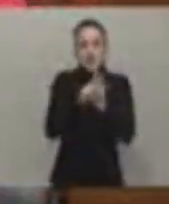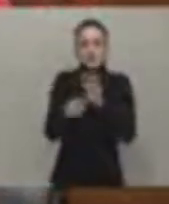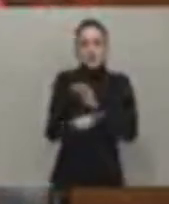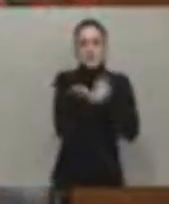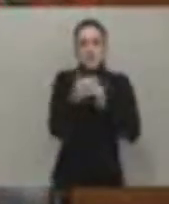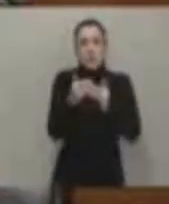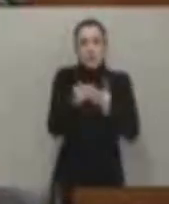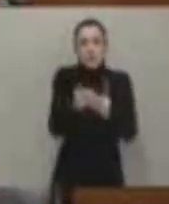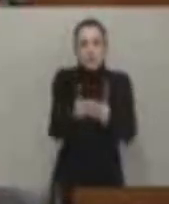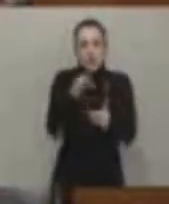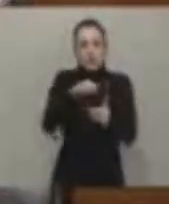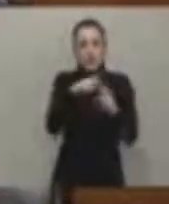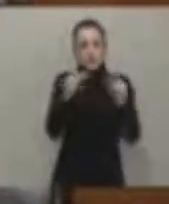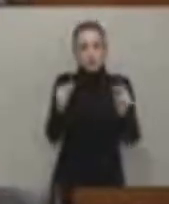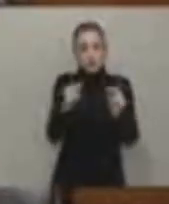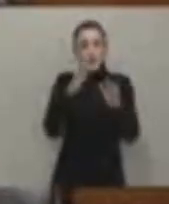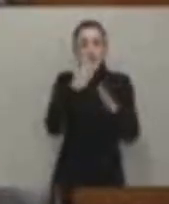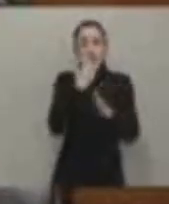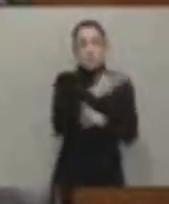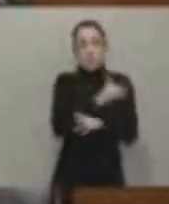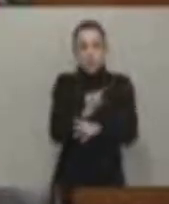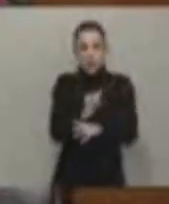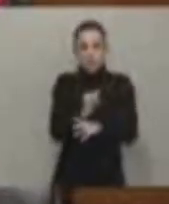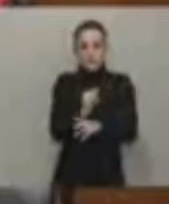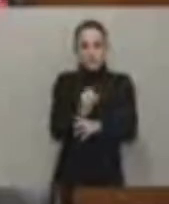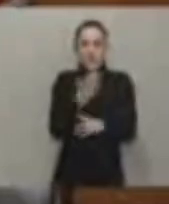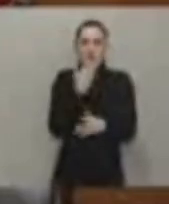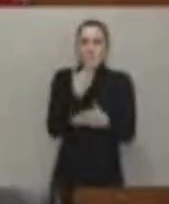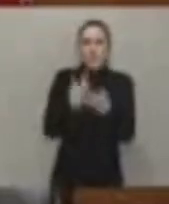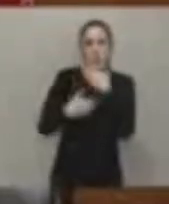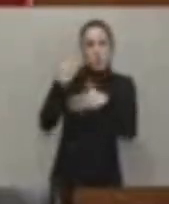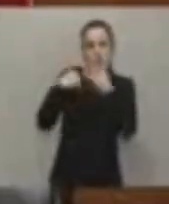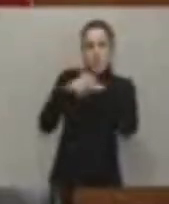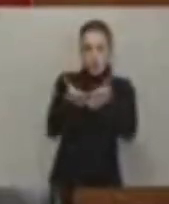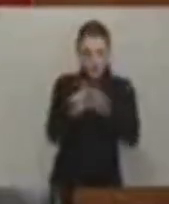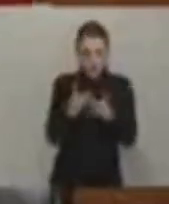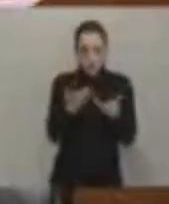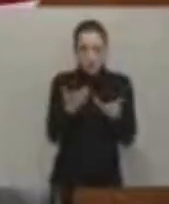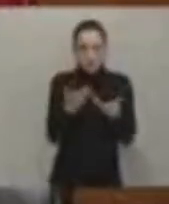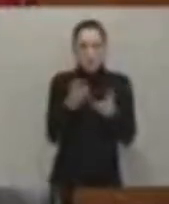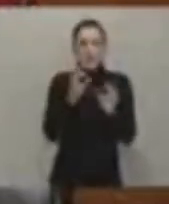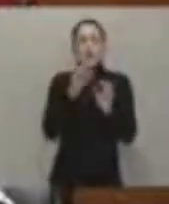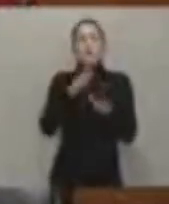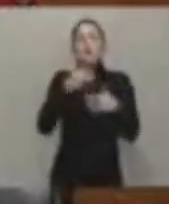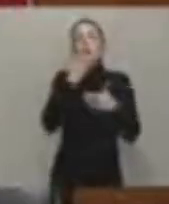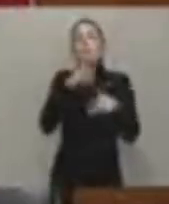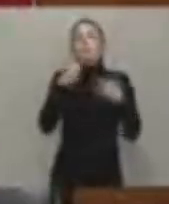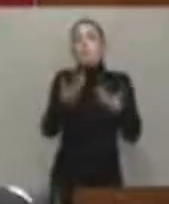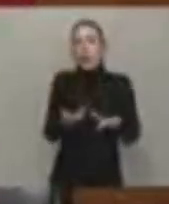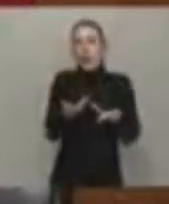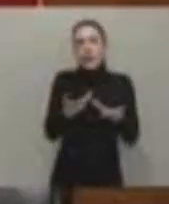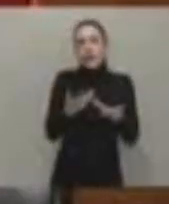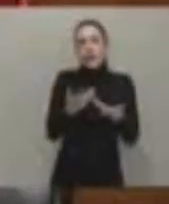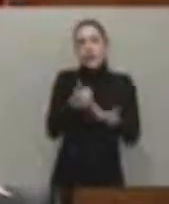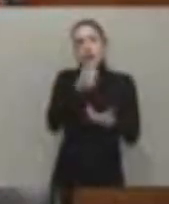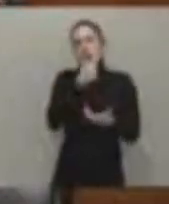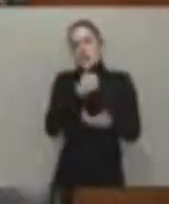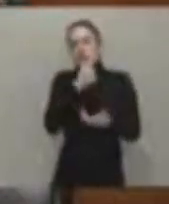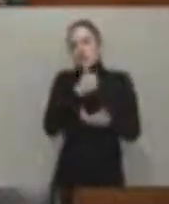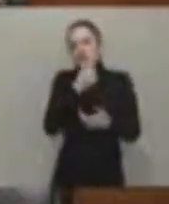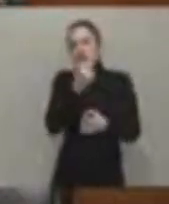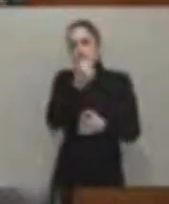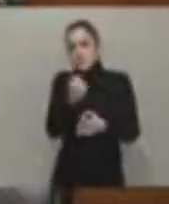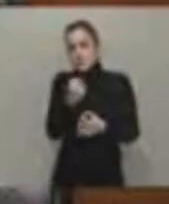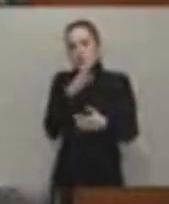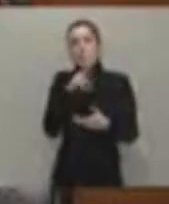tenemos un ejemplo muy atrás, que fue la resistencia para publicar el currículo